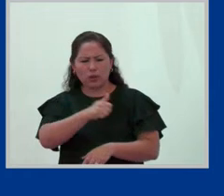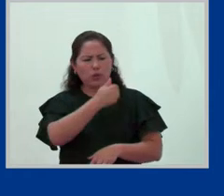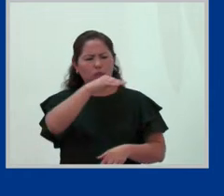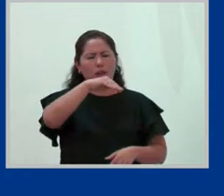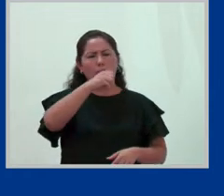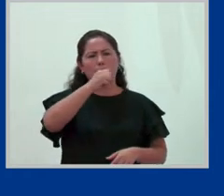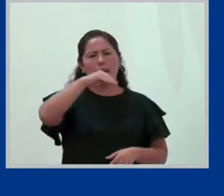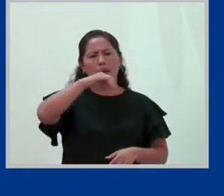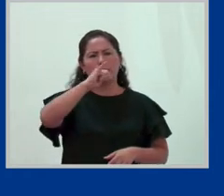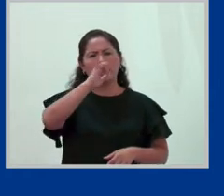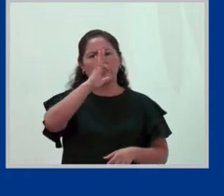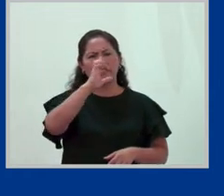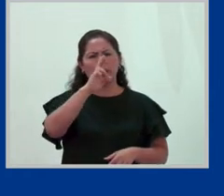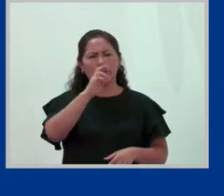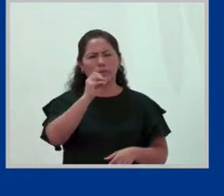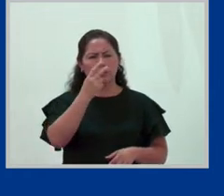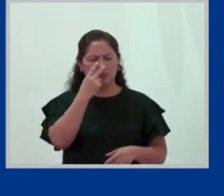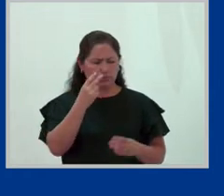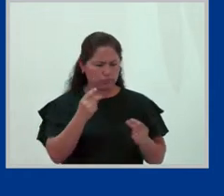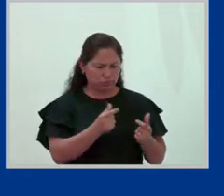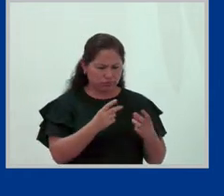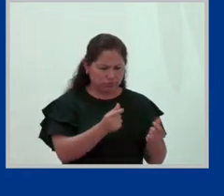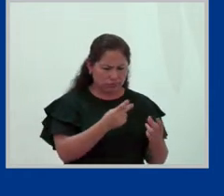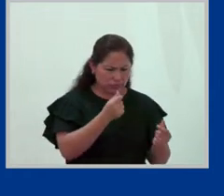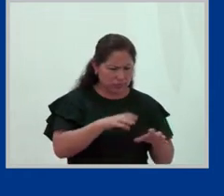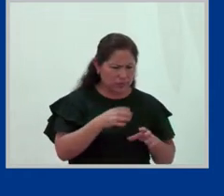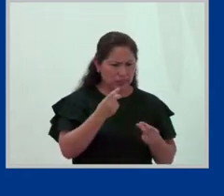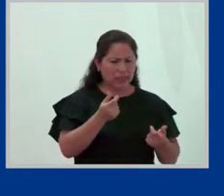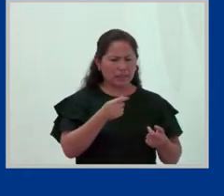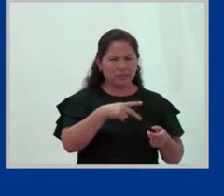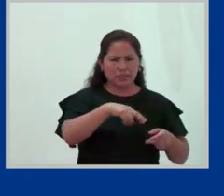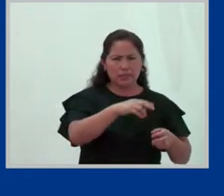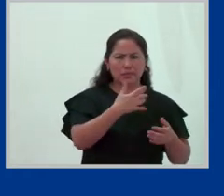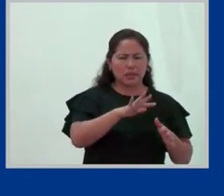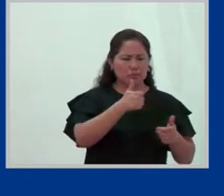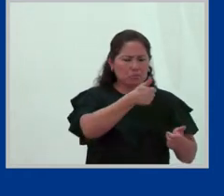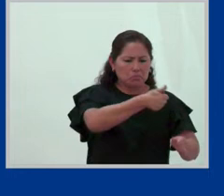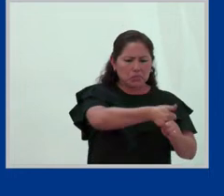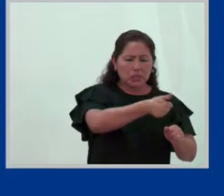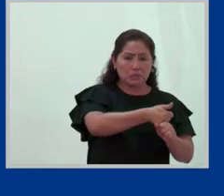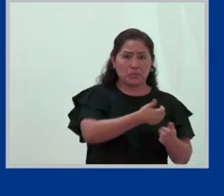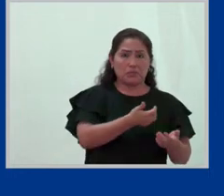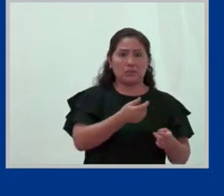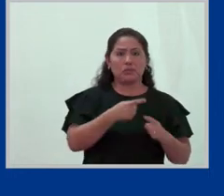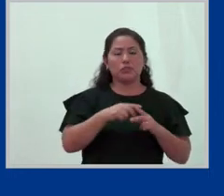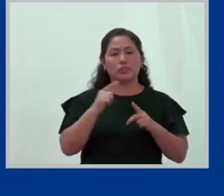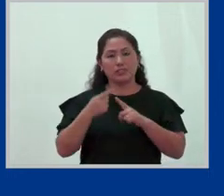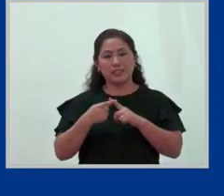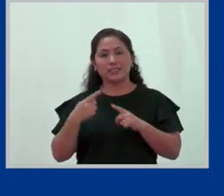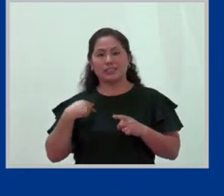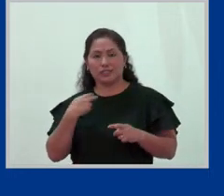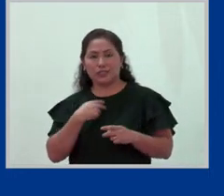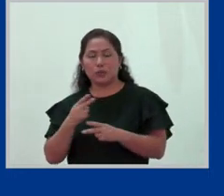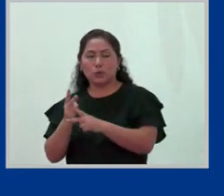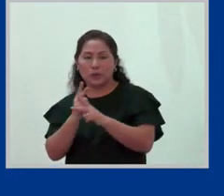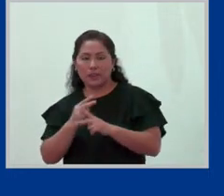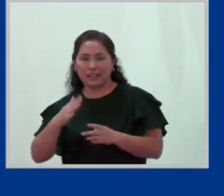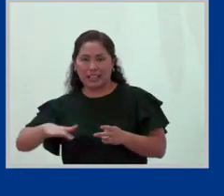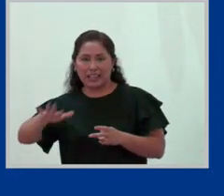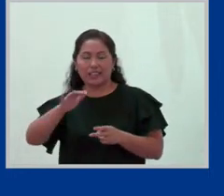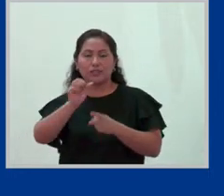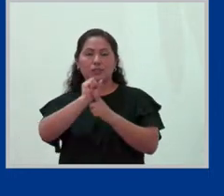que no, que de inmediato pueden hacer y adquieren mayor autonomía. Entonces, los cuidados en nuestra sociedad son